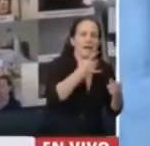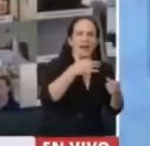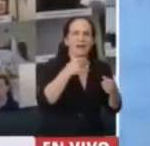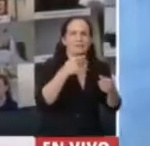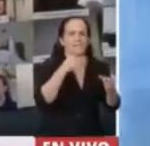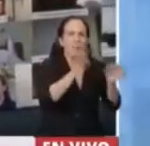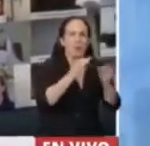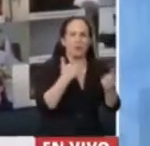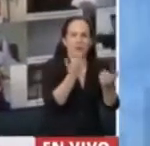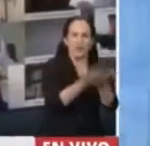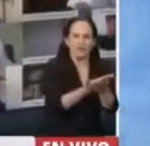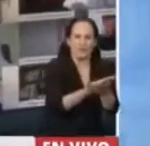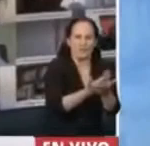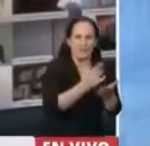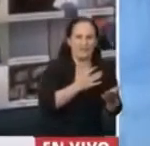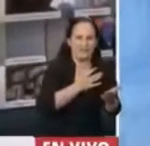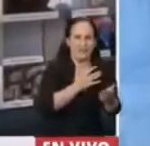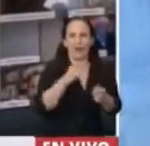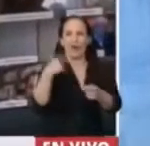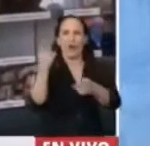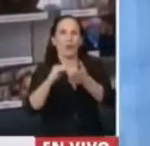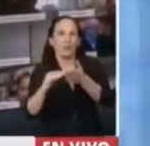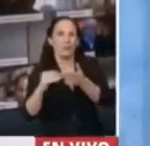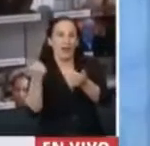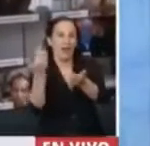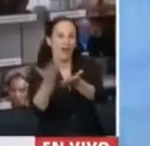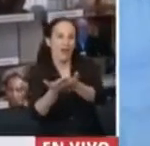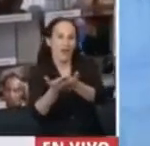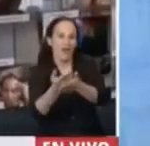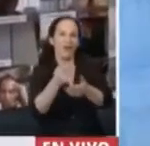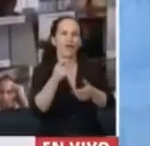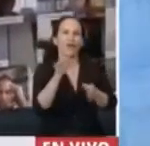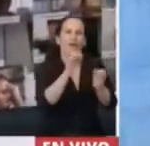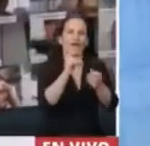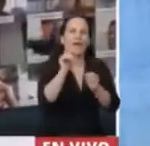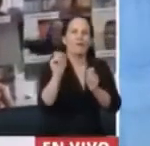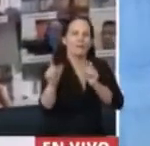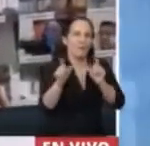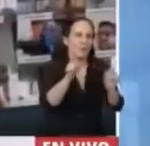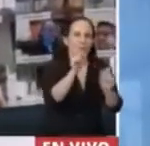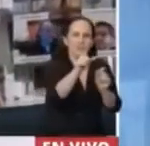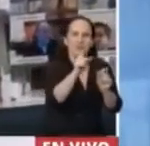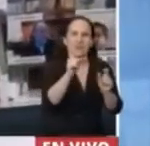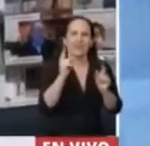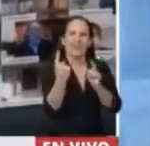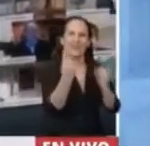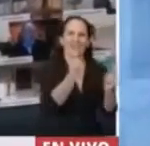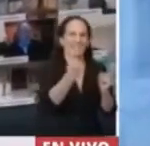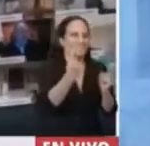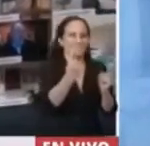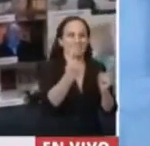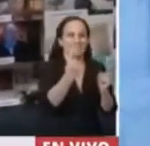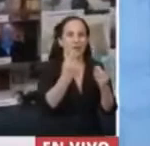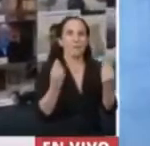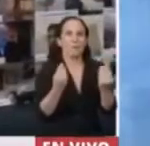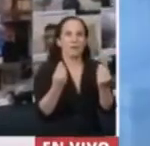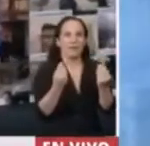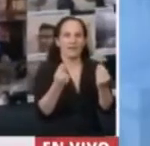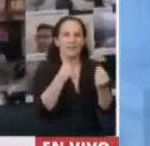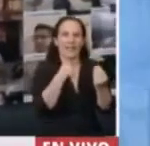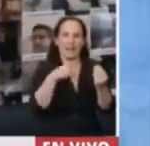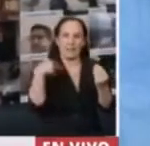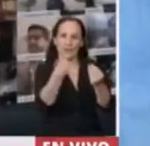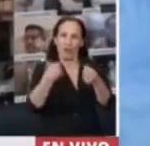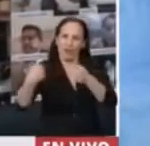presenté, que presentó el otro diputado, que presentó la otra diputada, porque lo que queríamos arribar era un consenso.